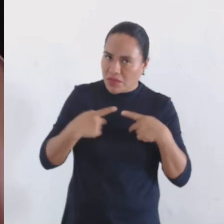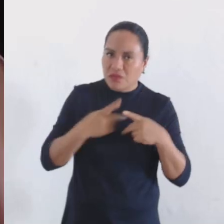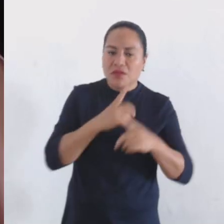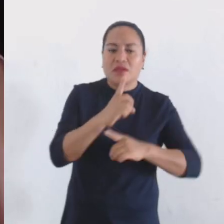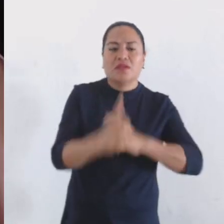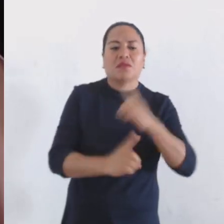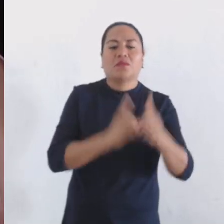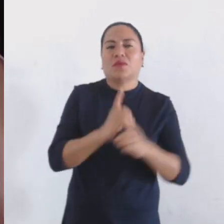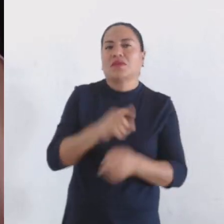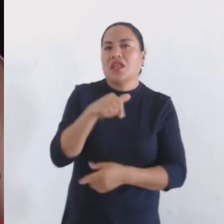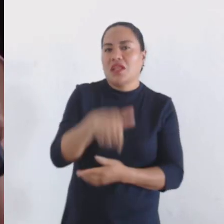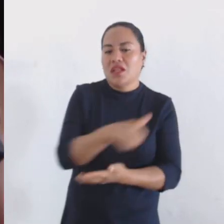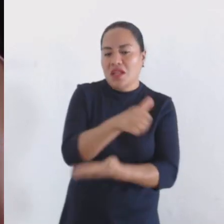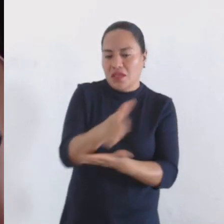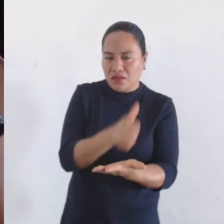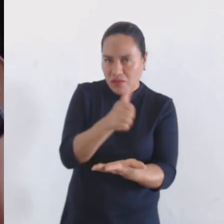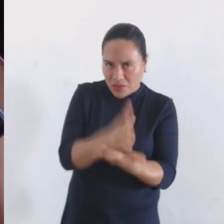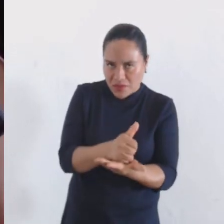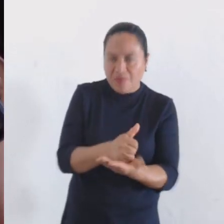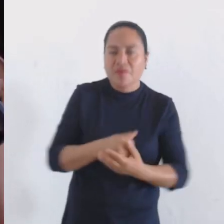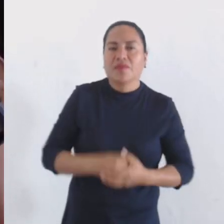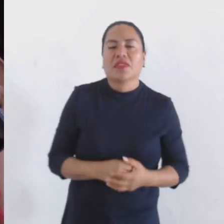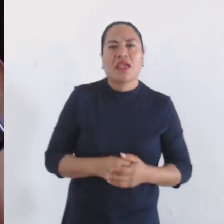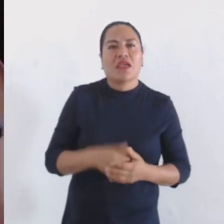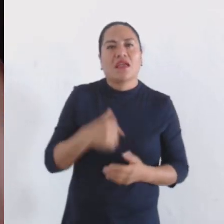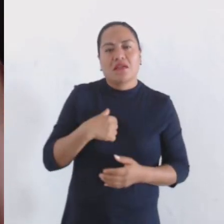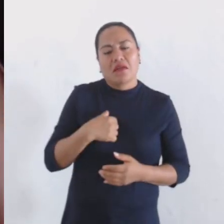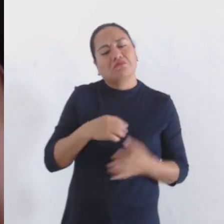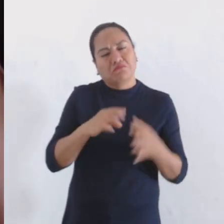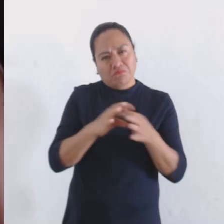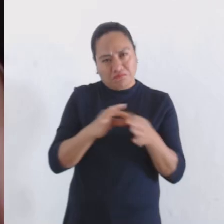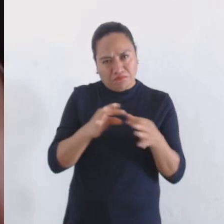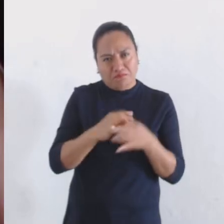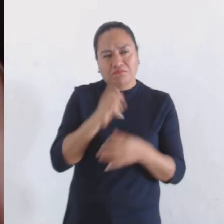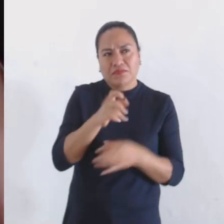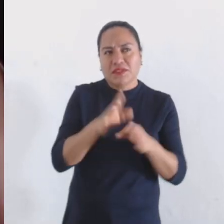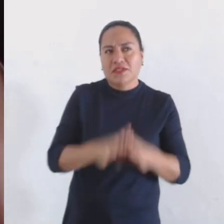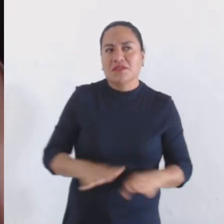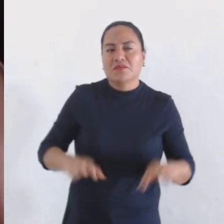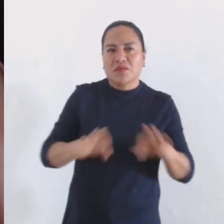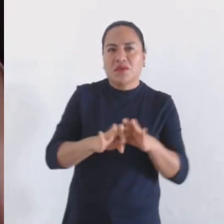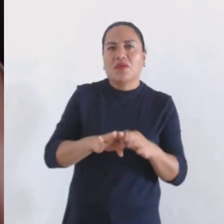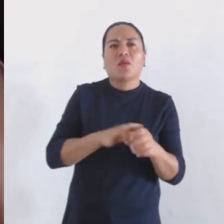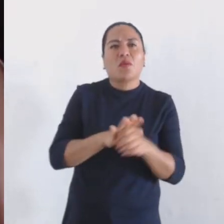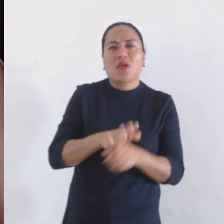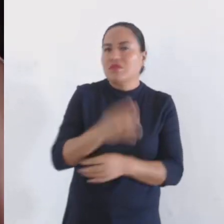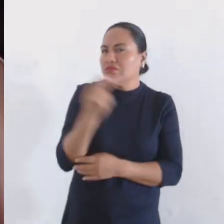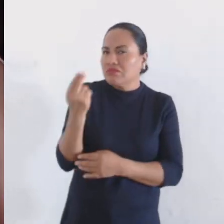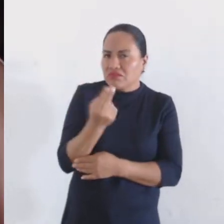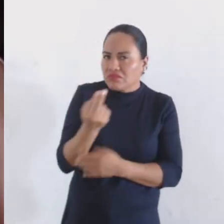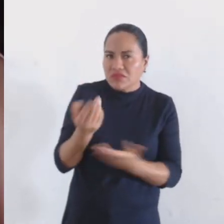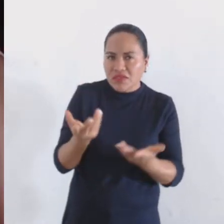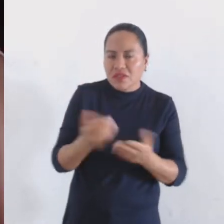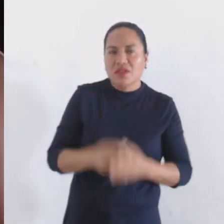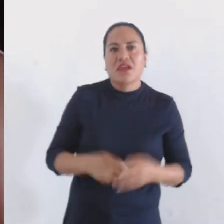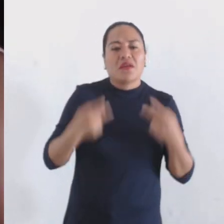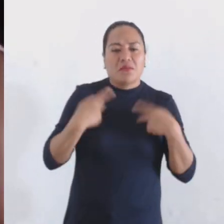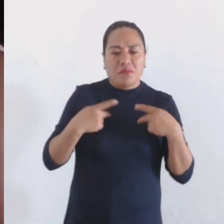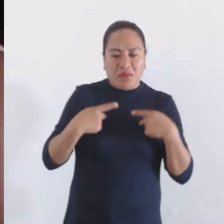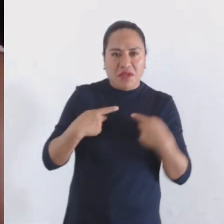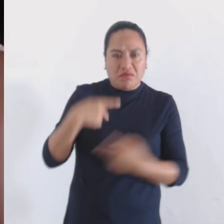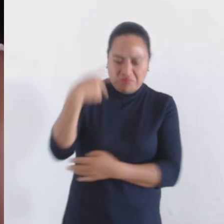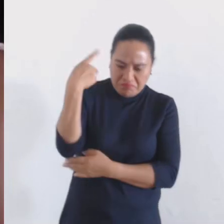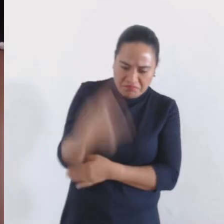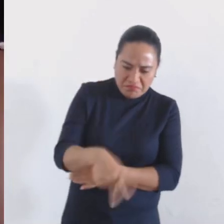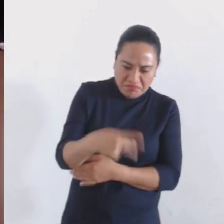nuestra ciudad. También me parece muy importante mencionar que uno de los requisitos es que sean ciudadanos